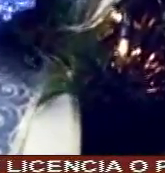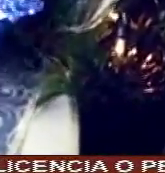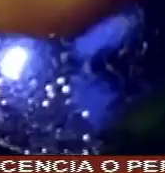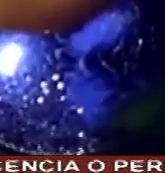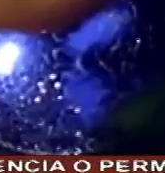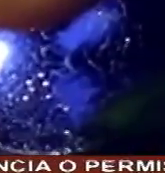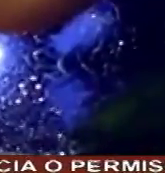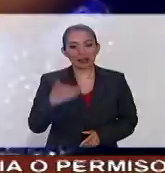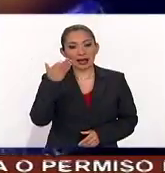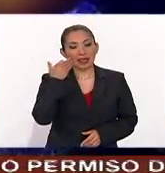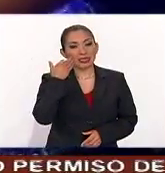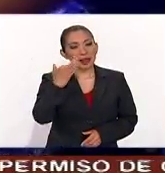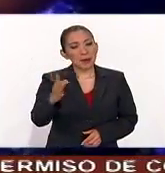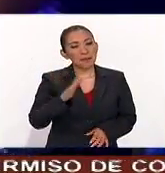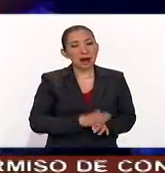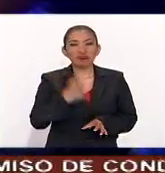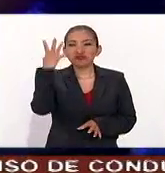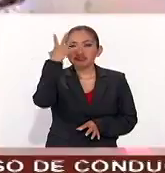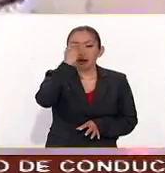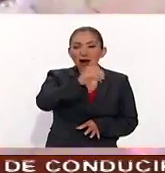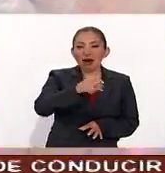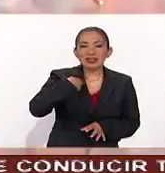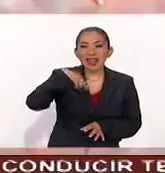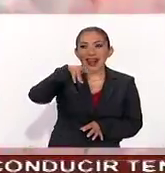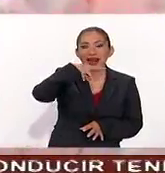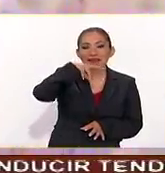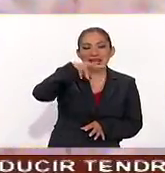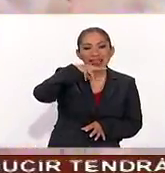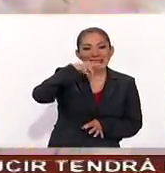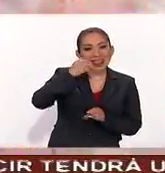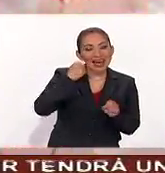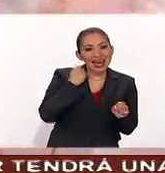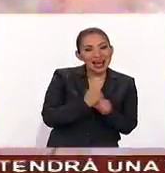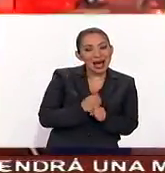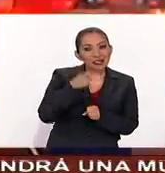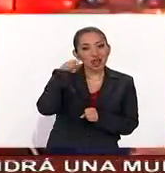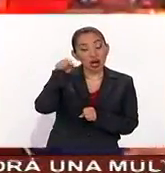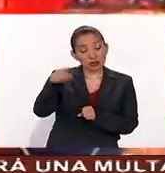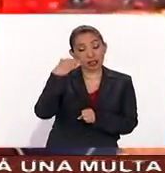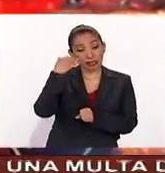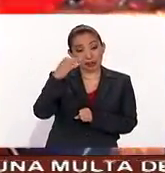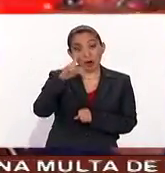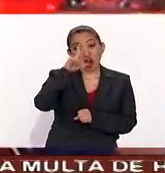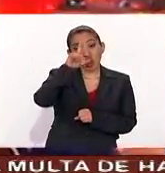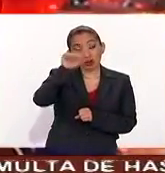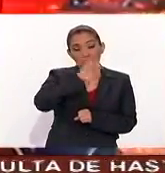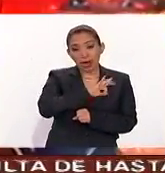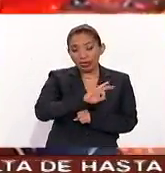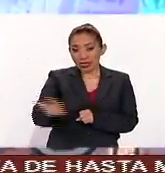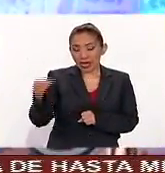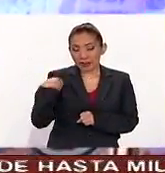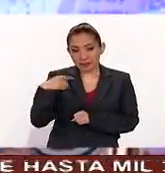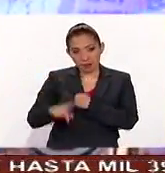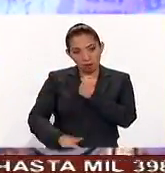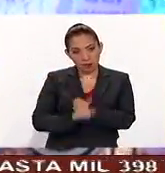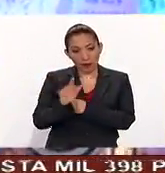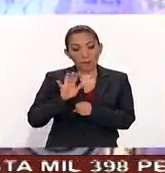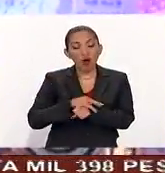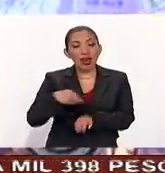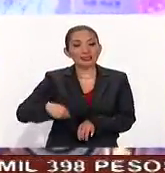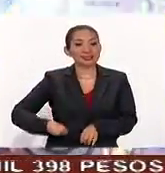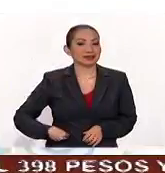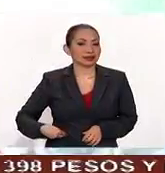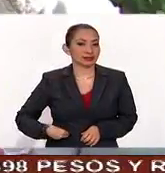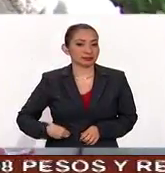La temporada más iluminada del año es la navideña. Sin embargo, esta época de luz puede terminar en oscuridad a causa de un